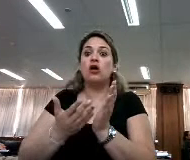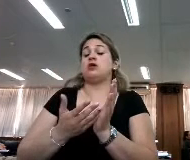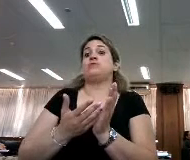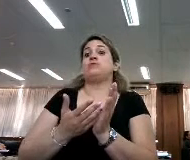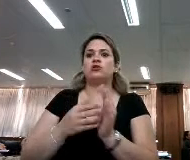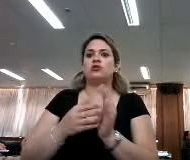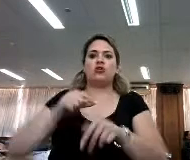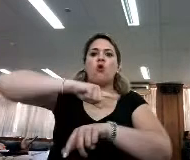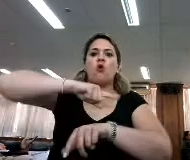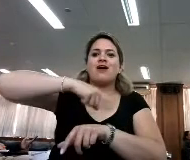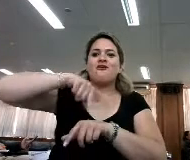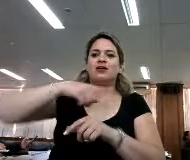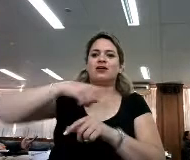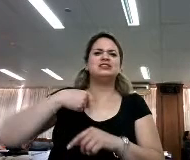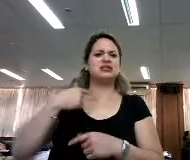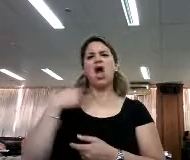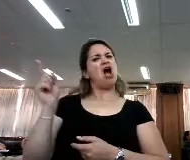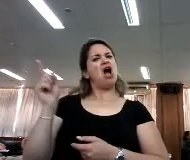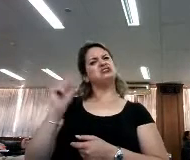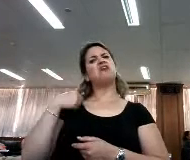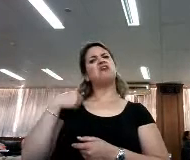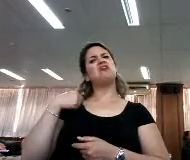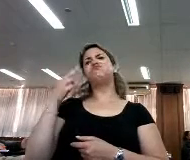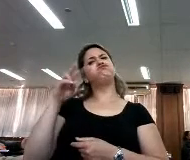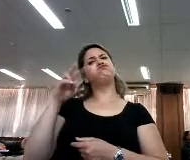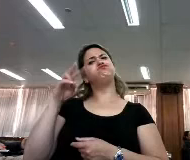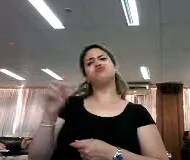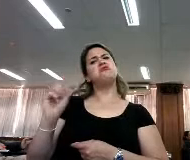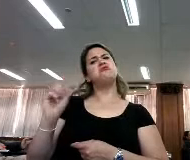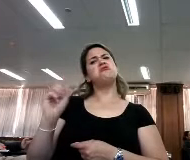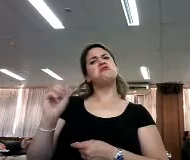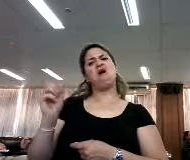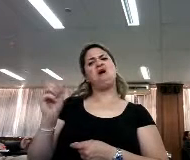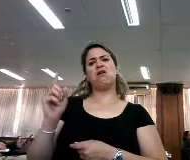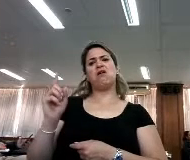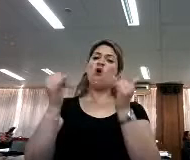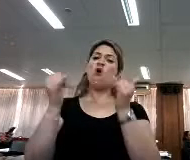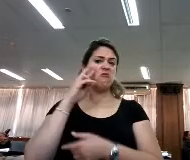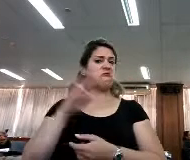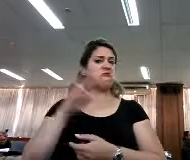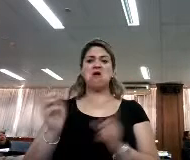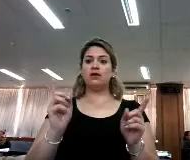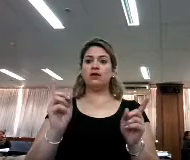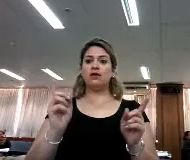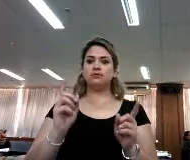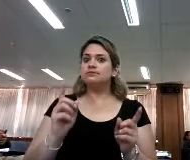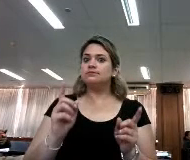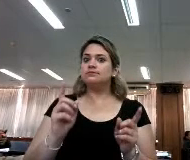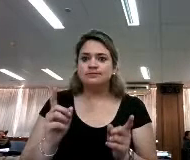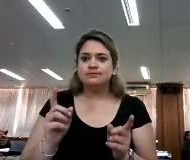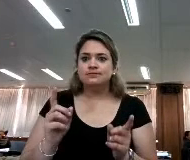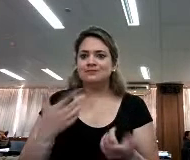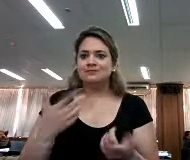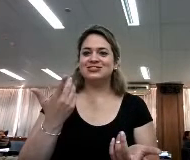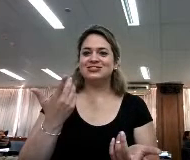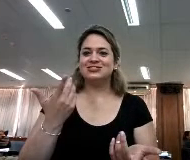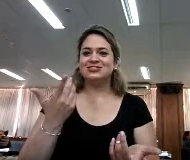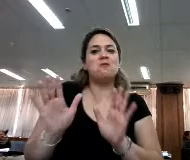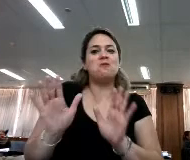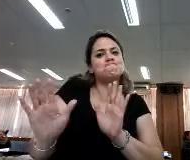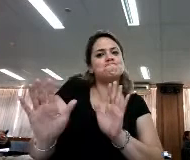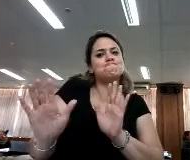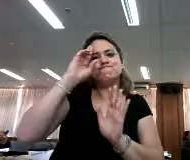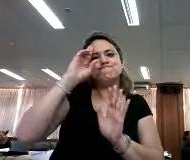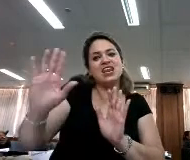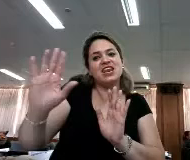cuando me dicen no estoy leyendo o la gente ya no está leyendo o los jóvenes ya no leen, pues siempre me lo tomo con mucha distancia y digo, no,